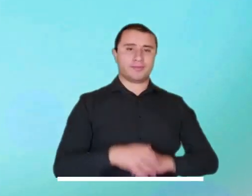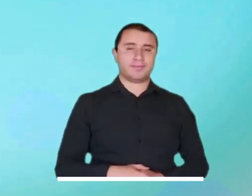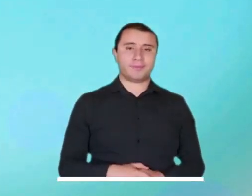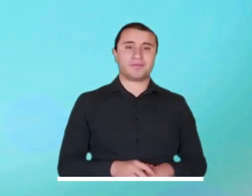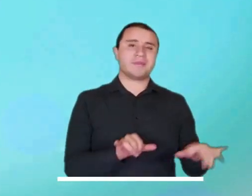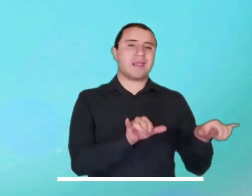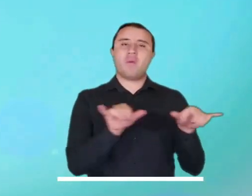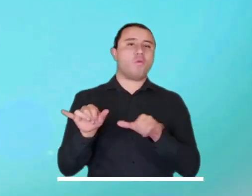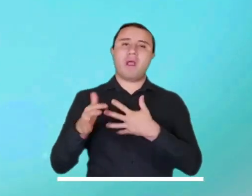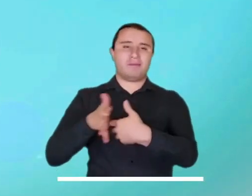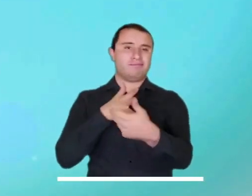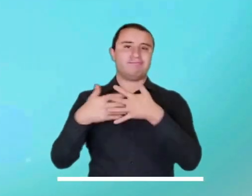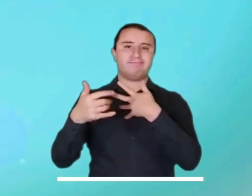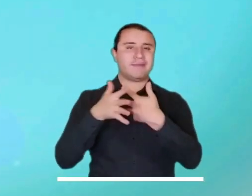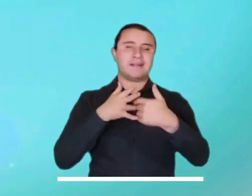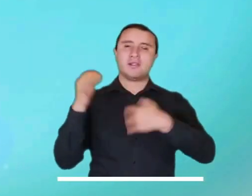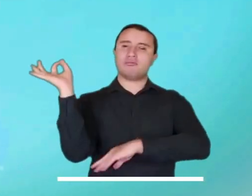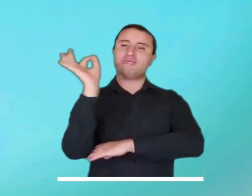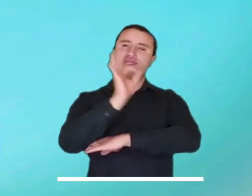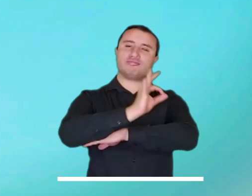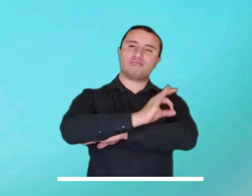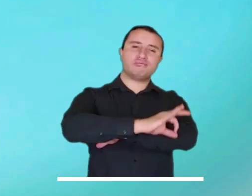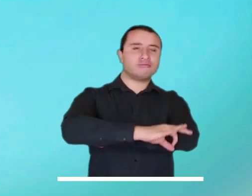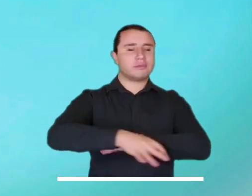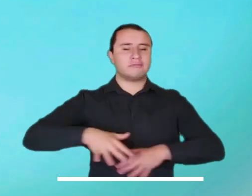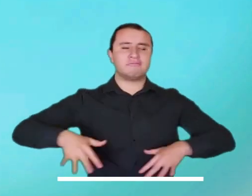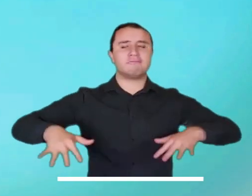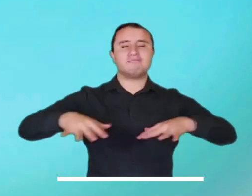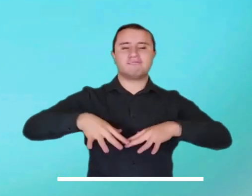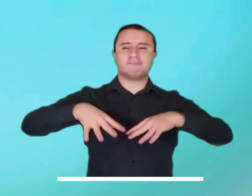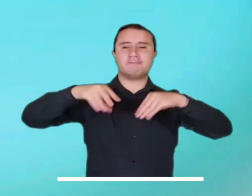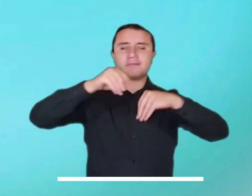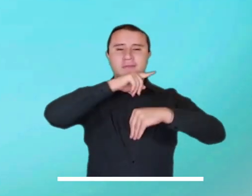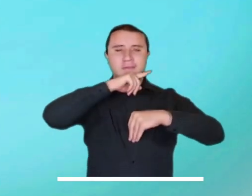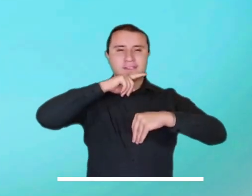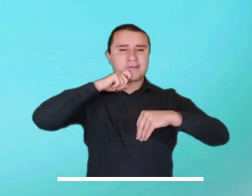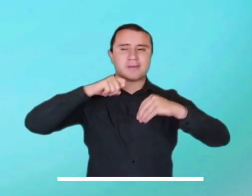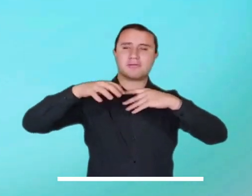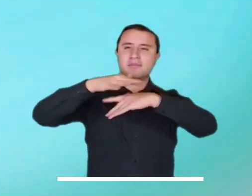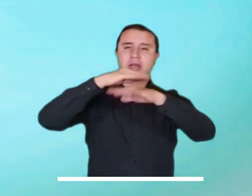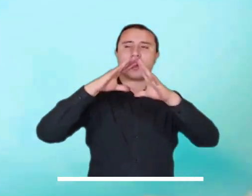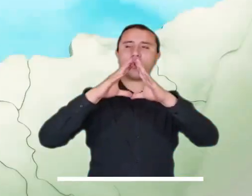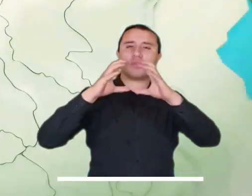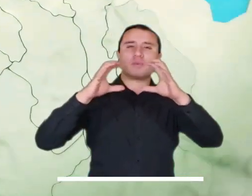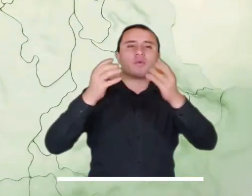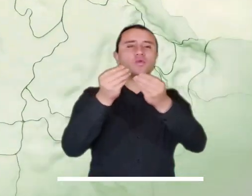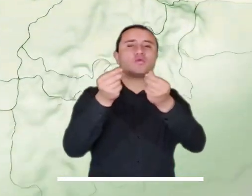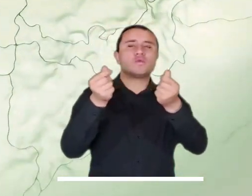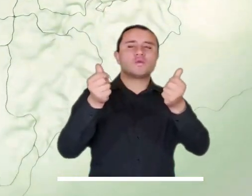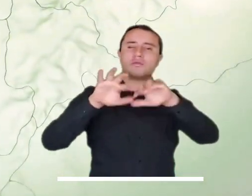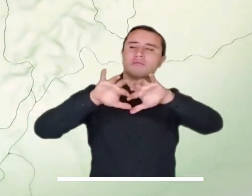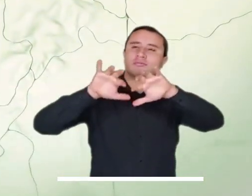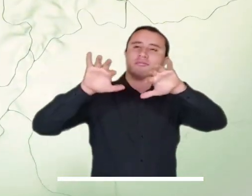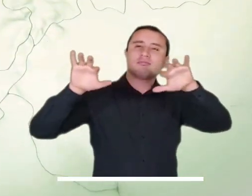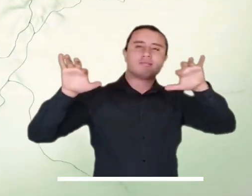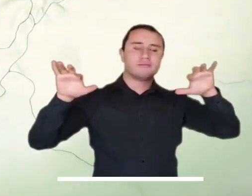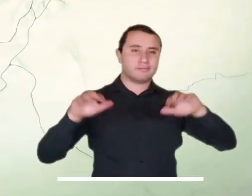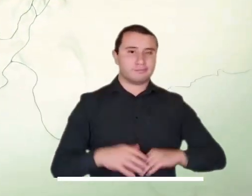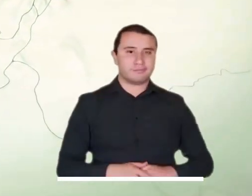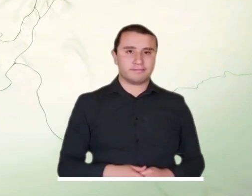De igual manera, en San Andrés y Providencia se advierte una tarde con predominio de tiempo seco y un cielo con tendencia a la apertura.